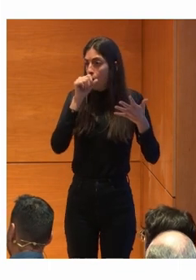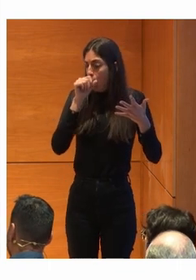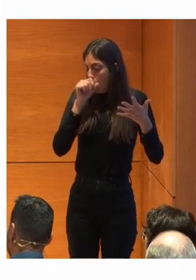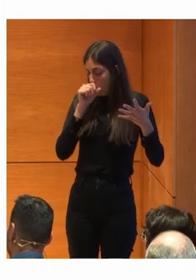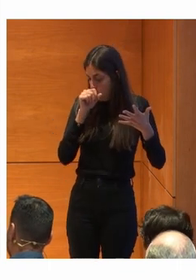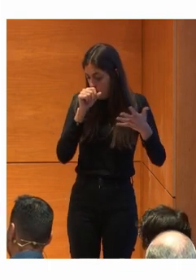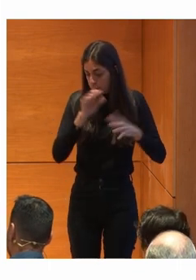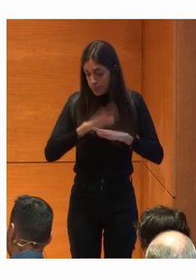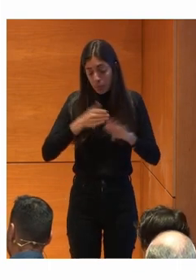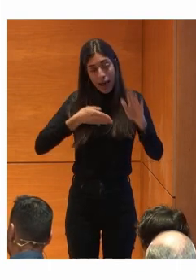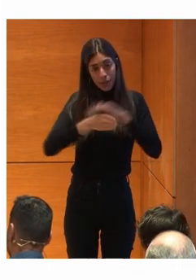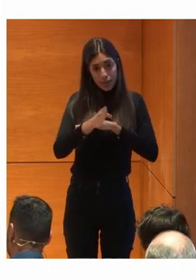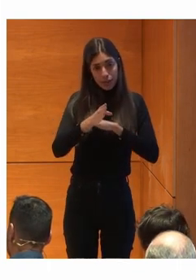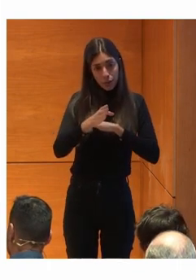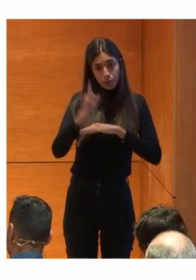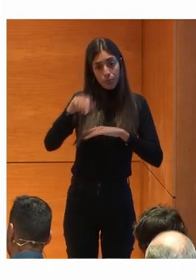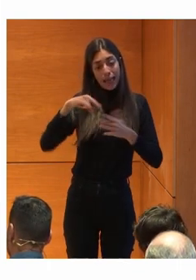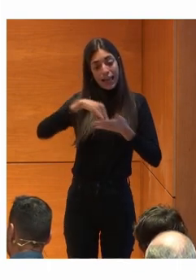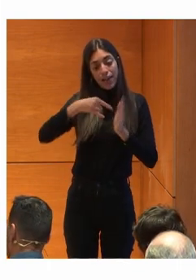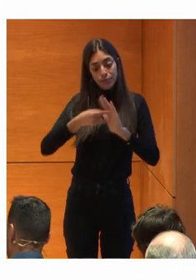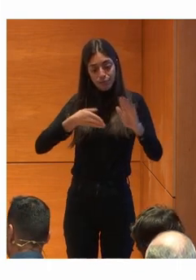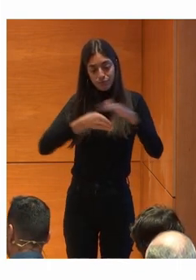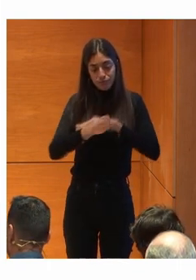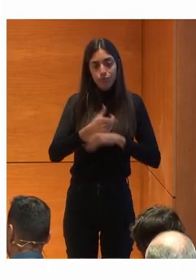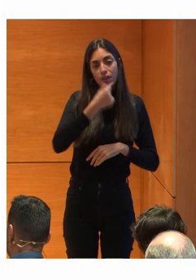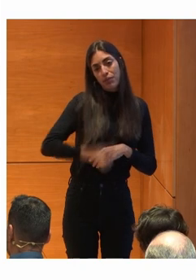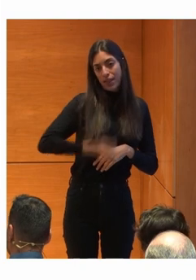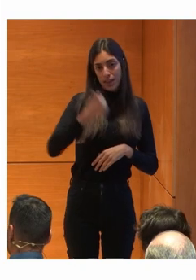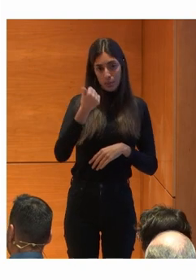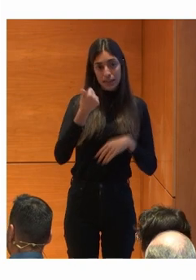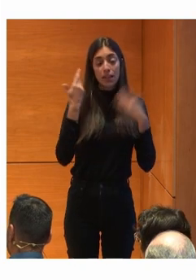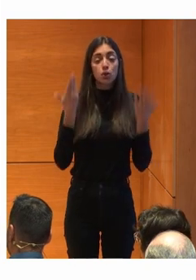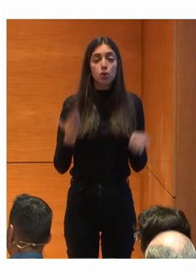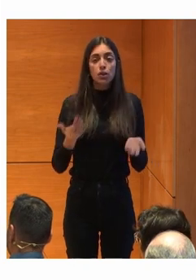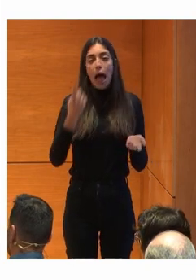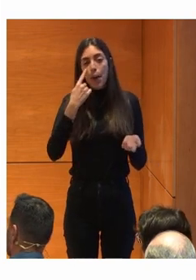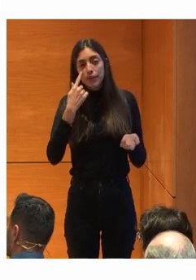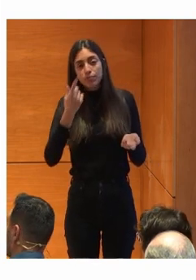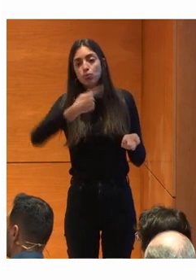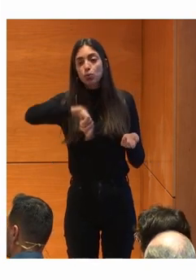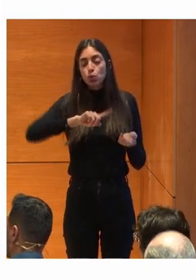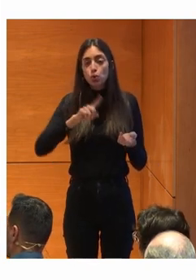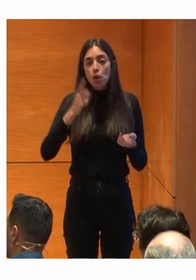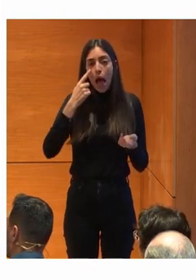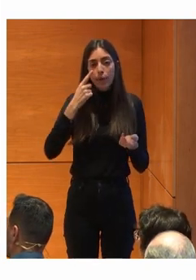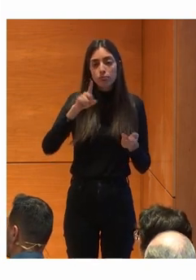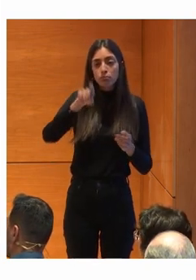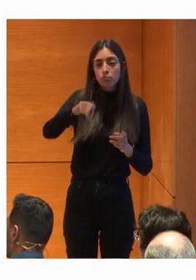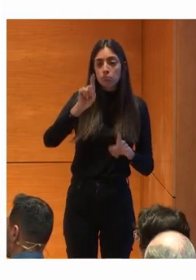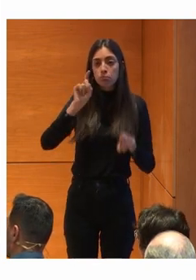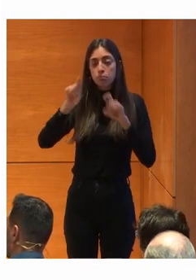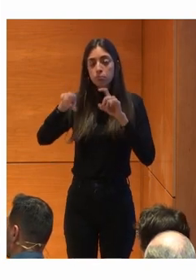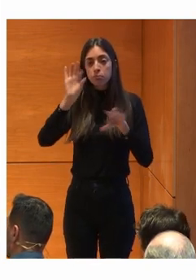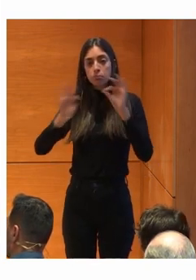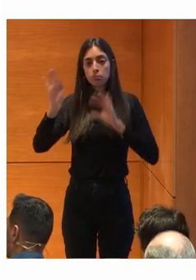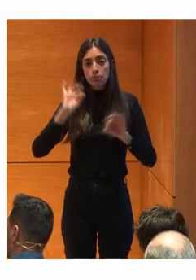facilitar El uso De la tecnología Entonces bueno ¿Cómo vamos a seleccionar El mejor acceso De cada una de